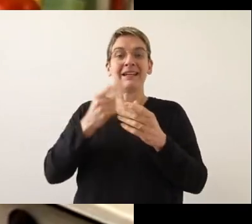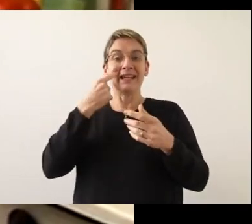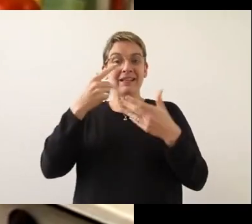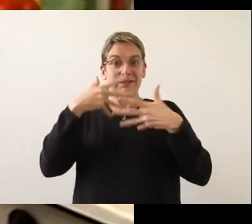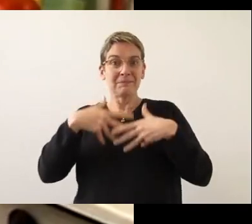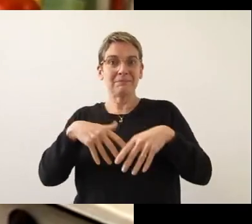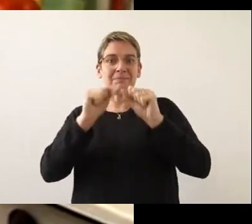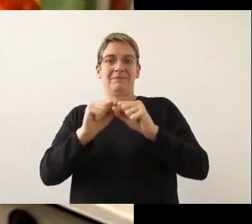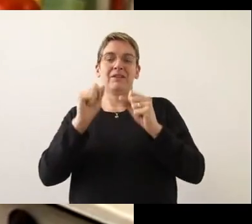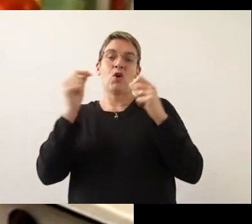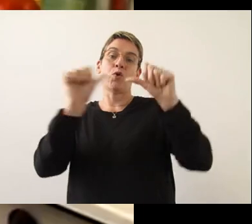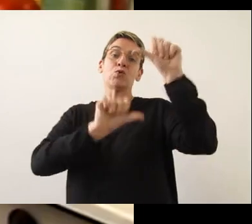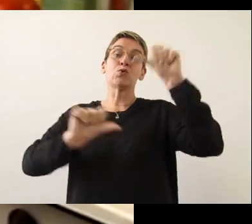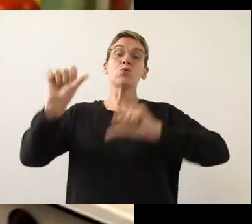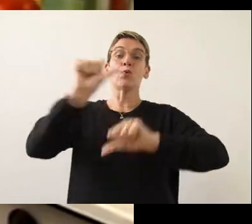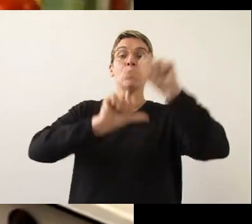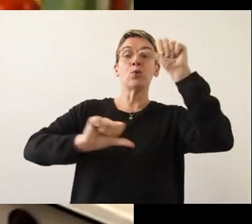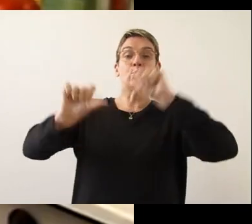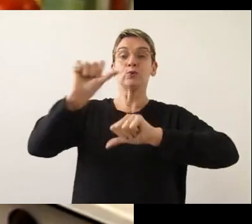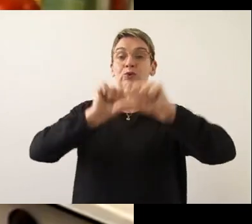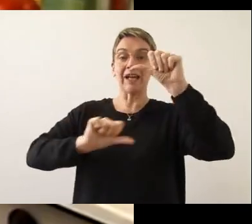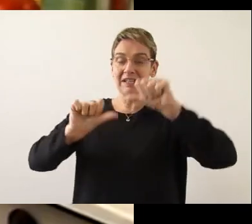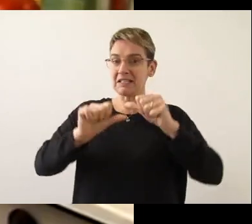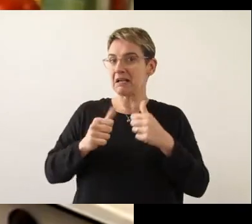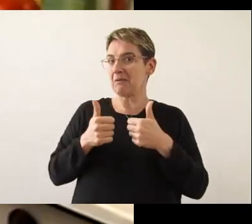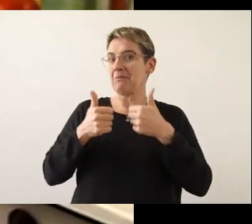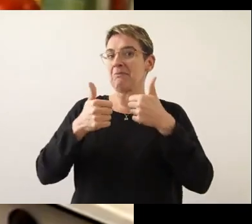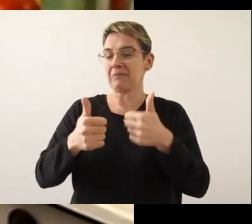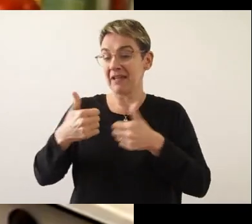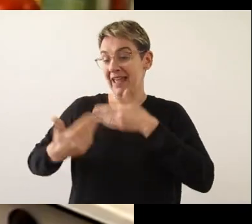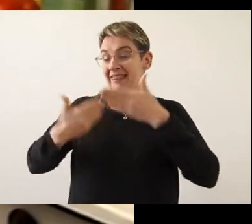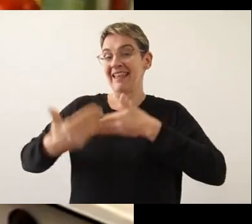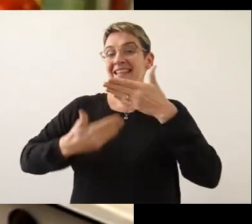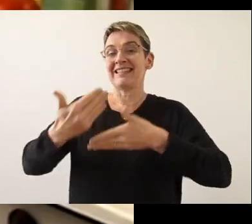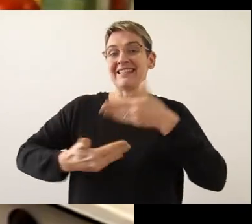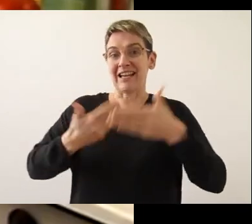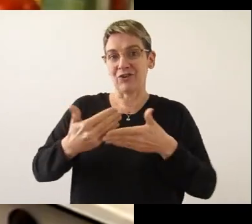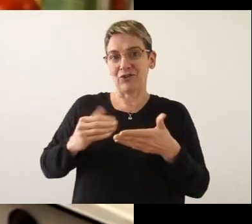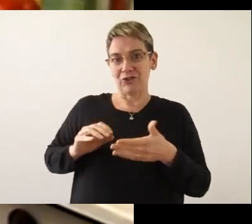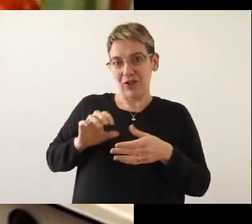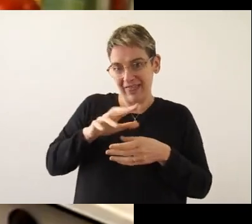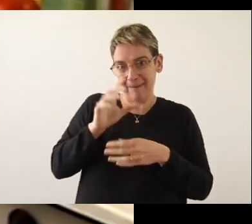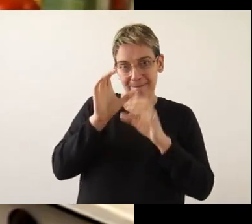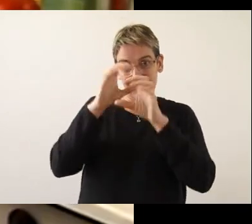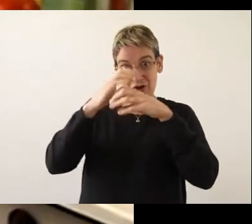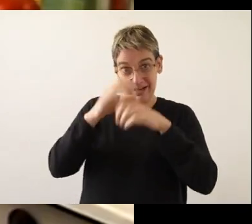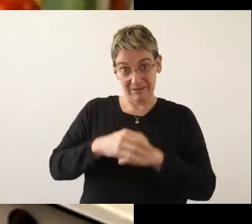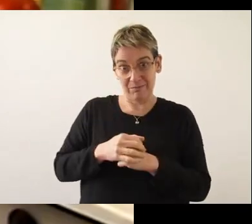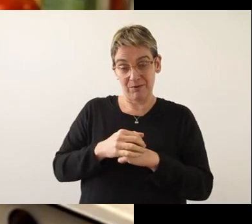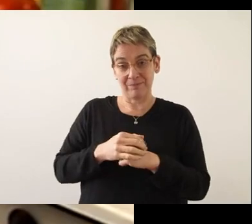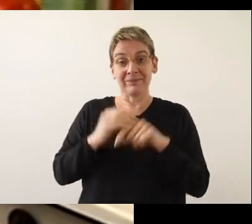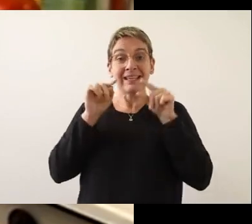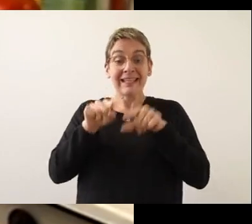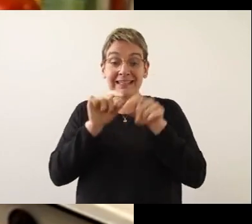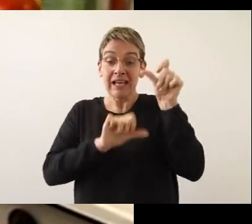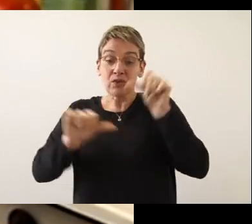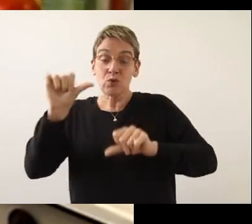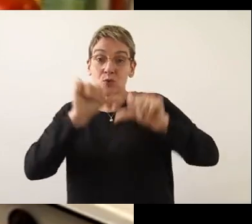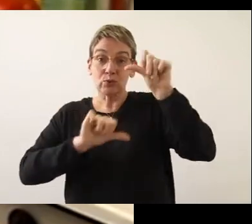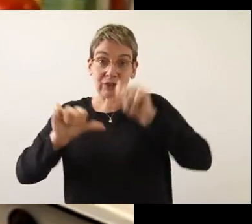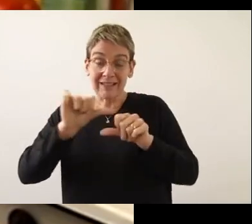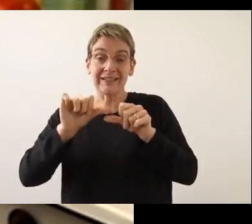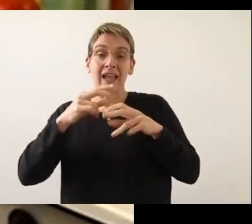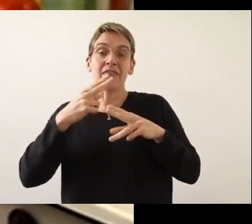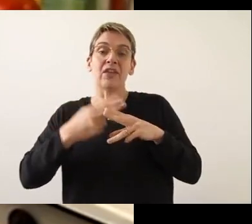y recubrimiento con sustancias que no permiten el desarrollo de microorganismos. Estas